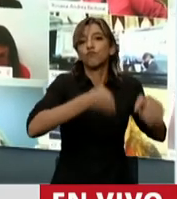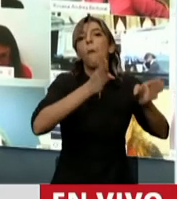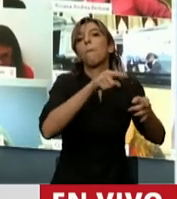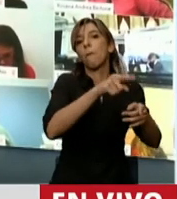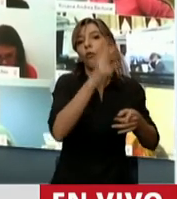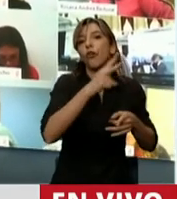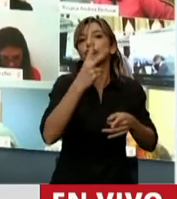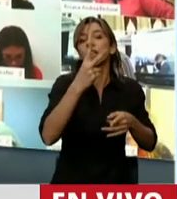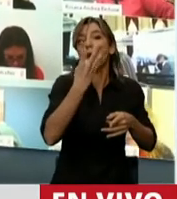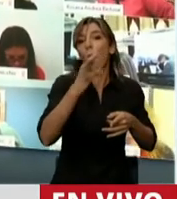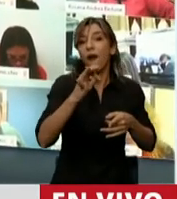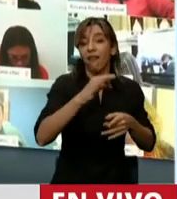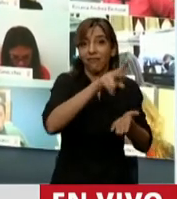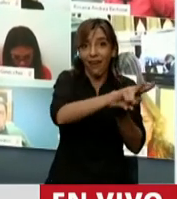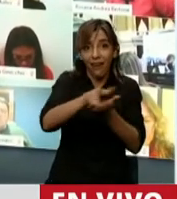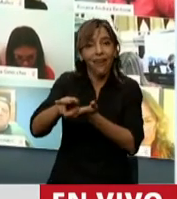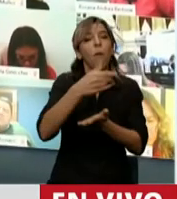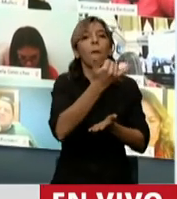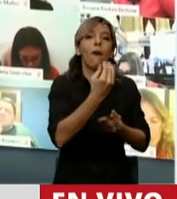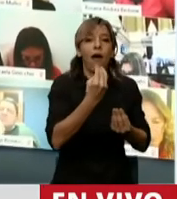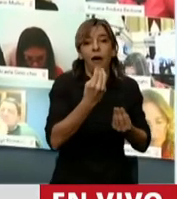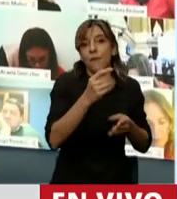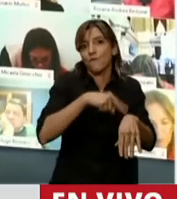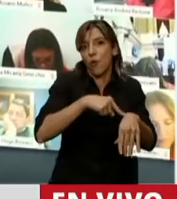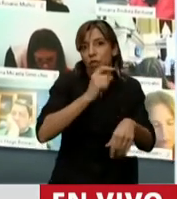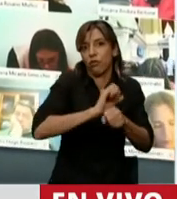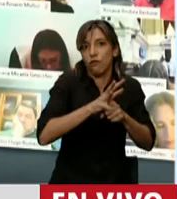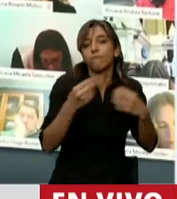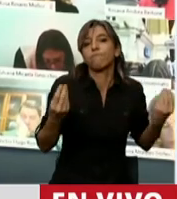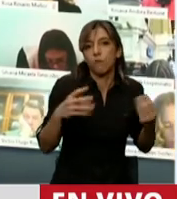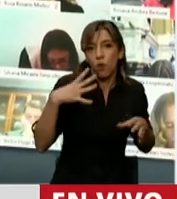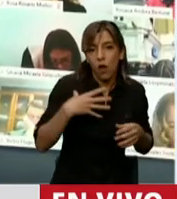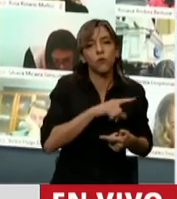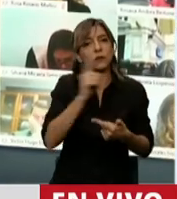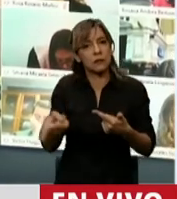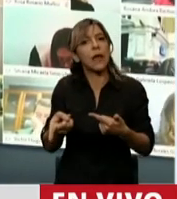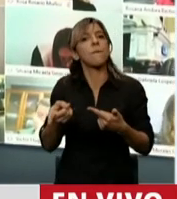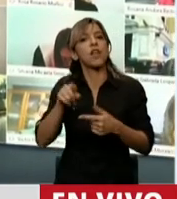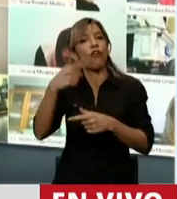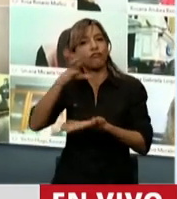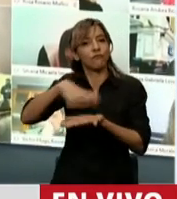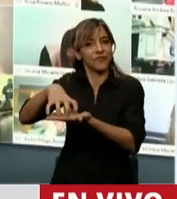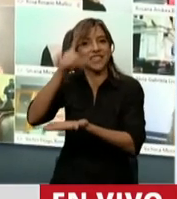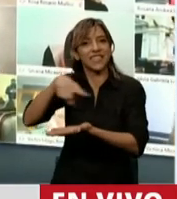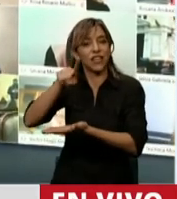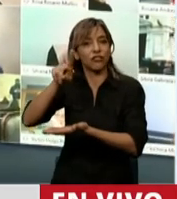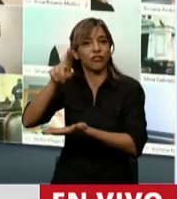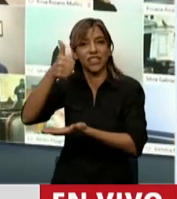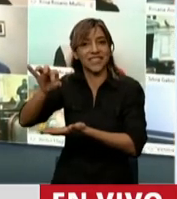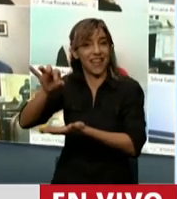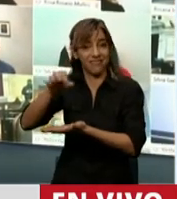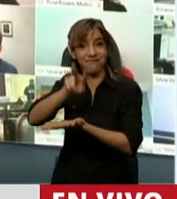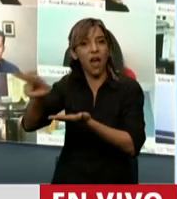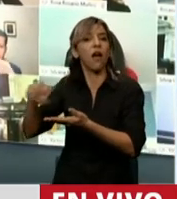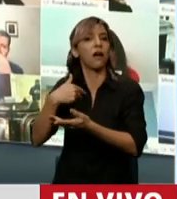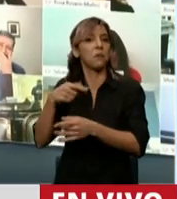de COVID-19 y un hospital interdistrital con 160 camas, de las cuales 36 son UTI. Y